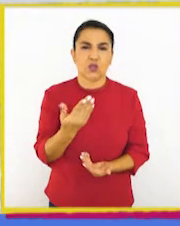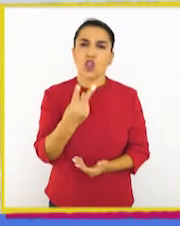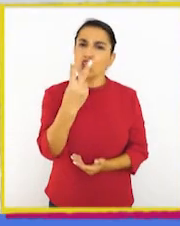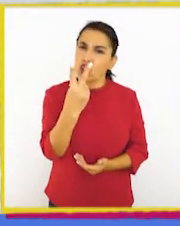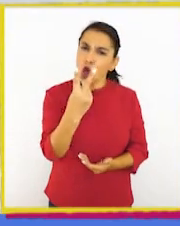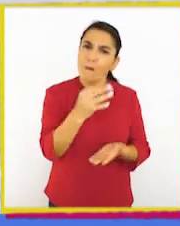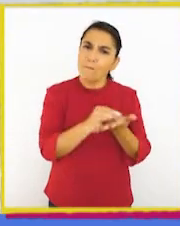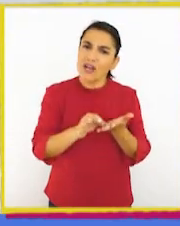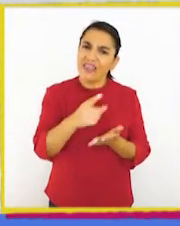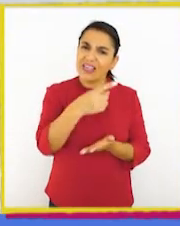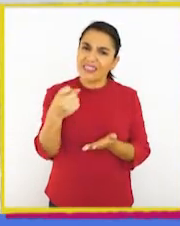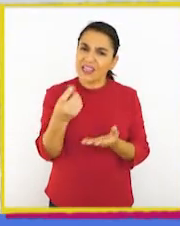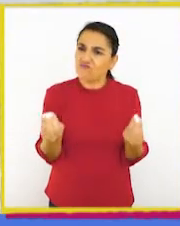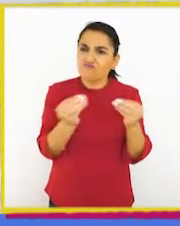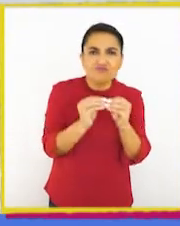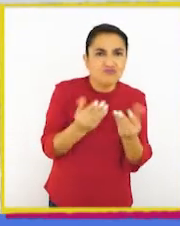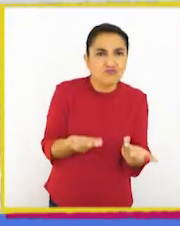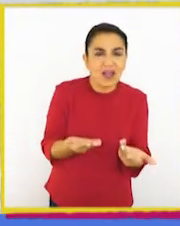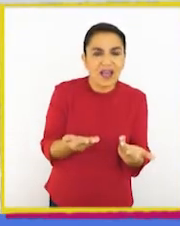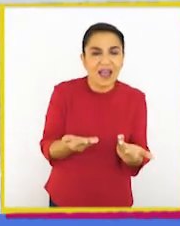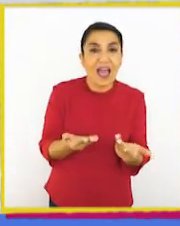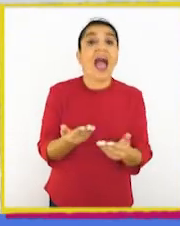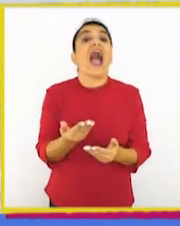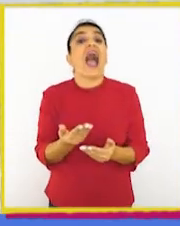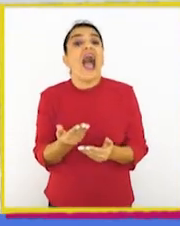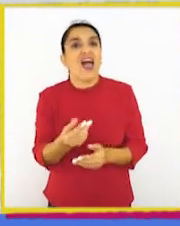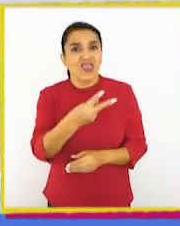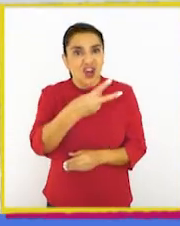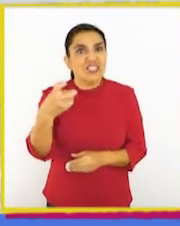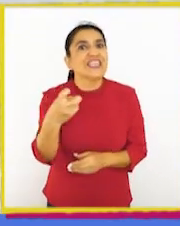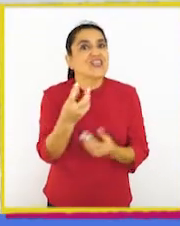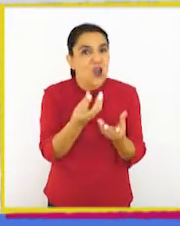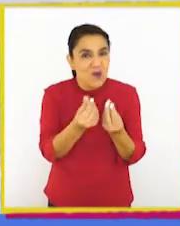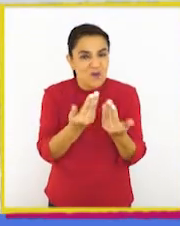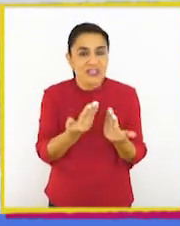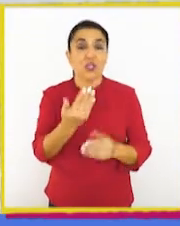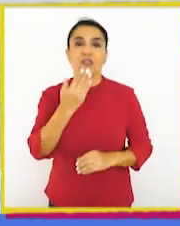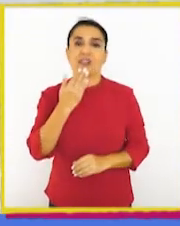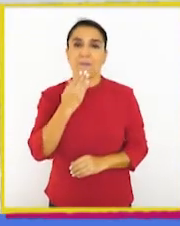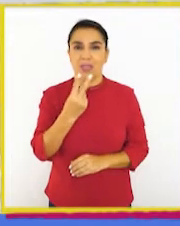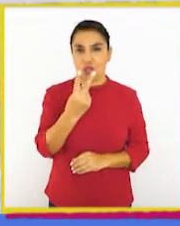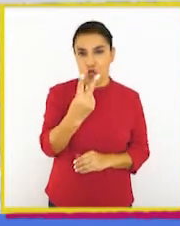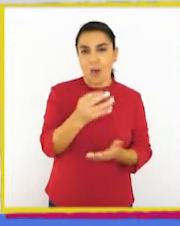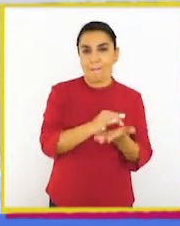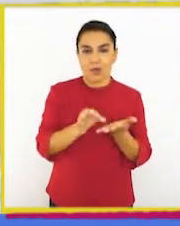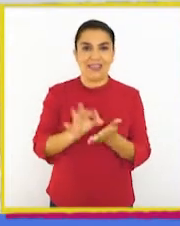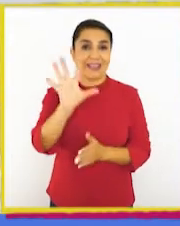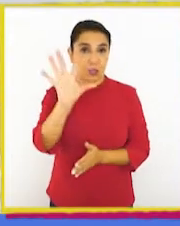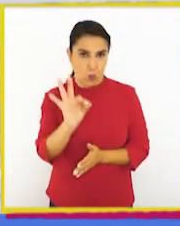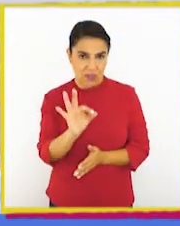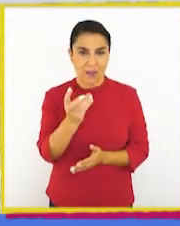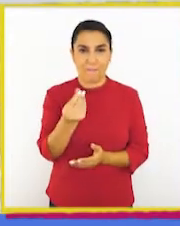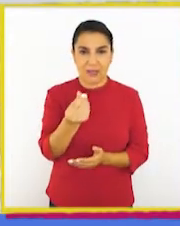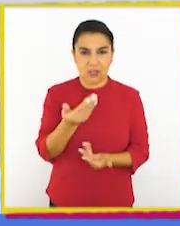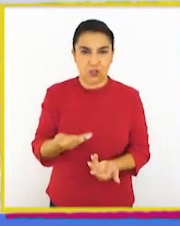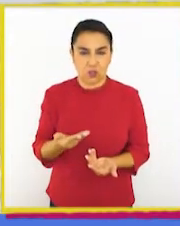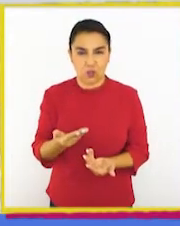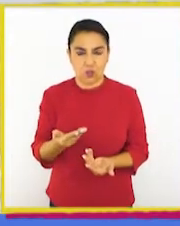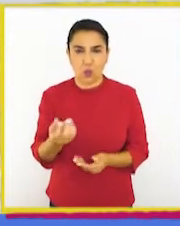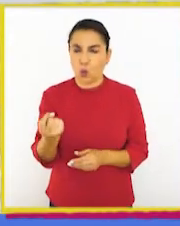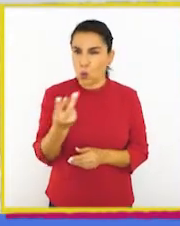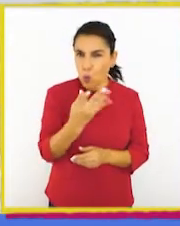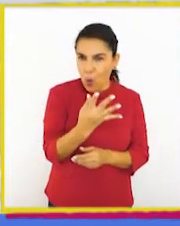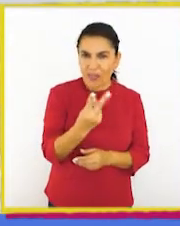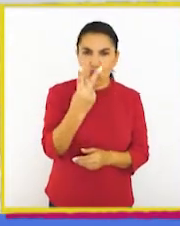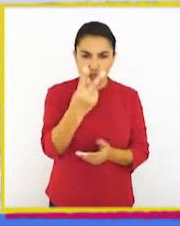cuántos suman dos monedas de 100? Muy bien, suman 200 pesos. Y también tenemos dos monedas de 50 pesos. Sí.